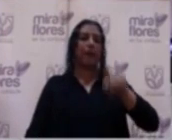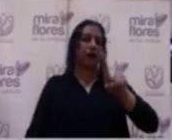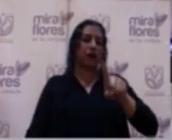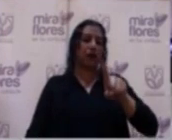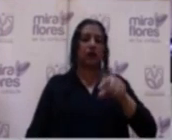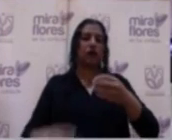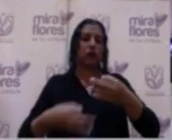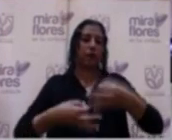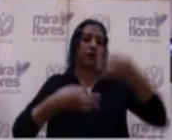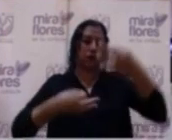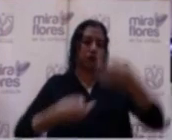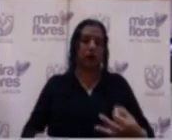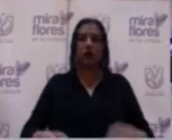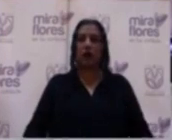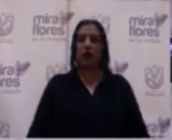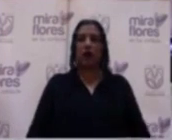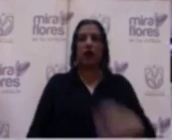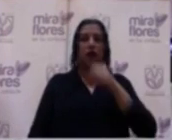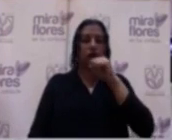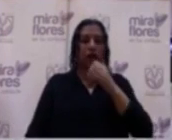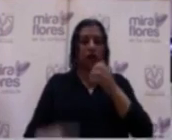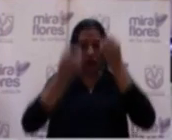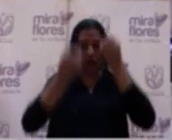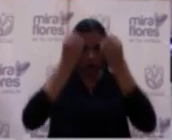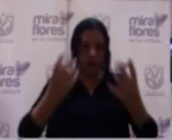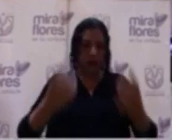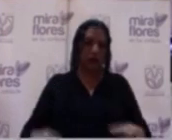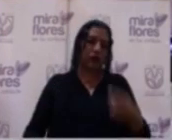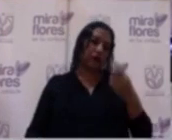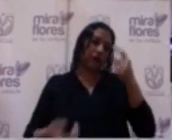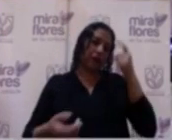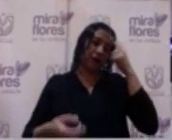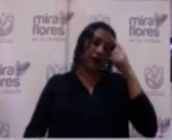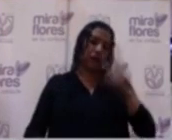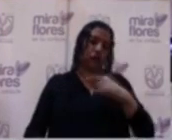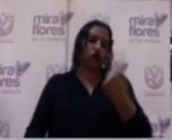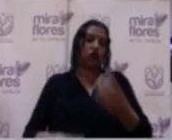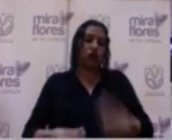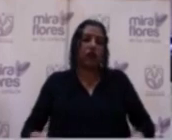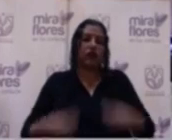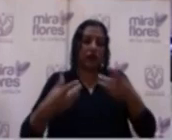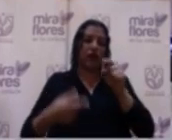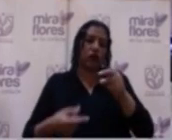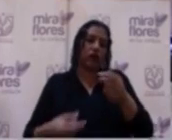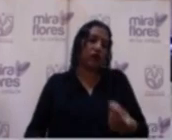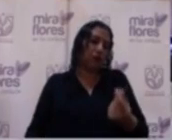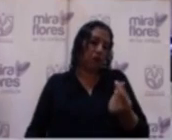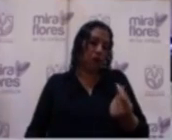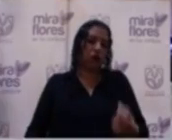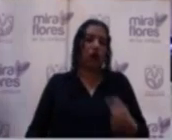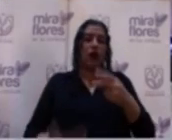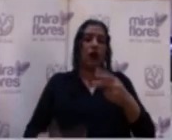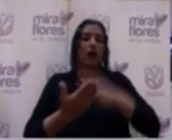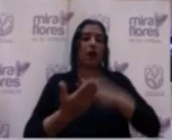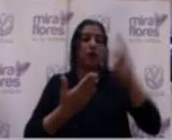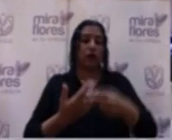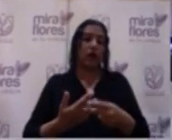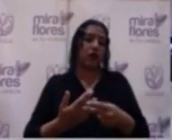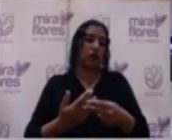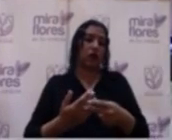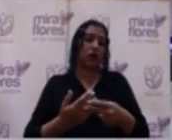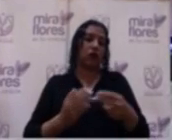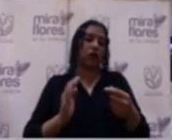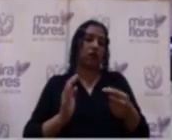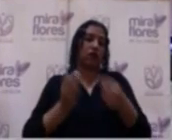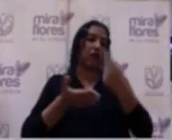presupuesto, digamos, que queda flotante. Falta esa información porque se va a interpretar que solo se está asignando esa cantidad y el proyecto cuesta esa cantidad.